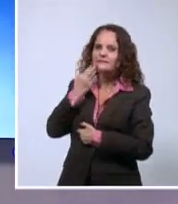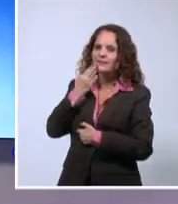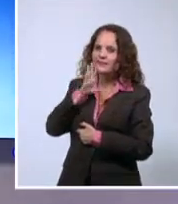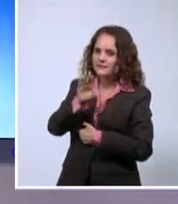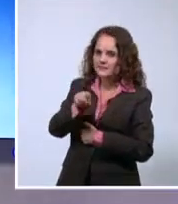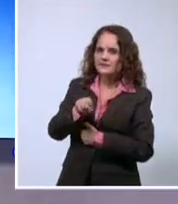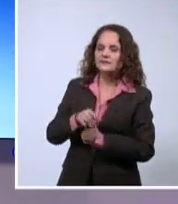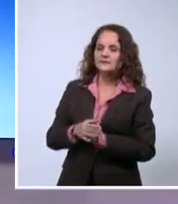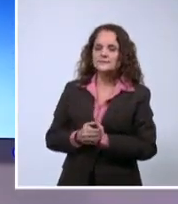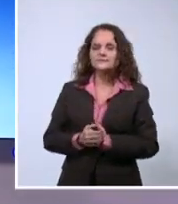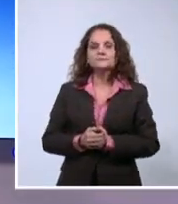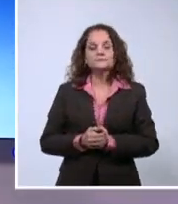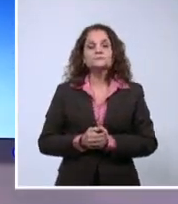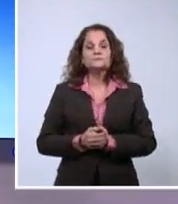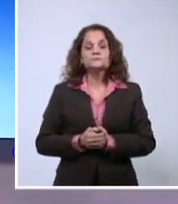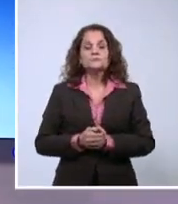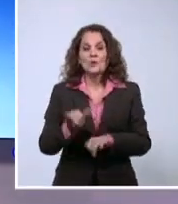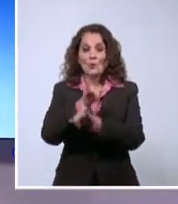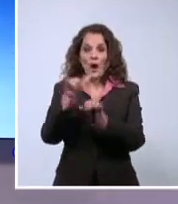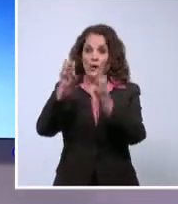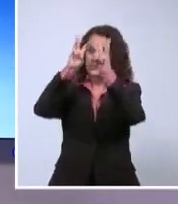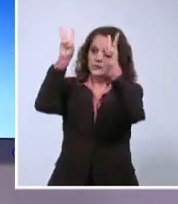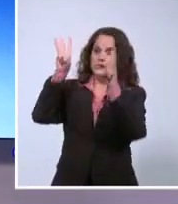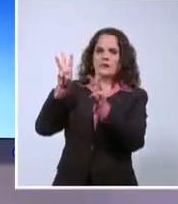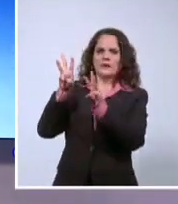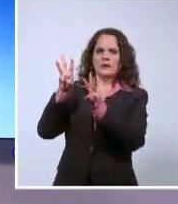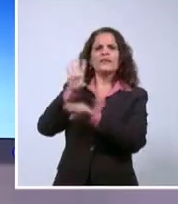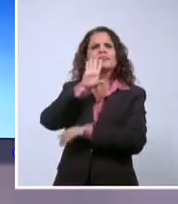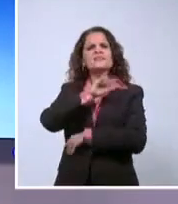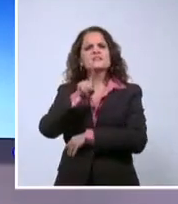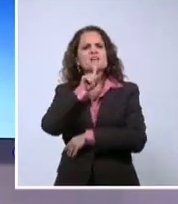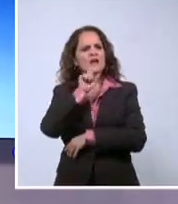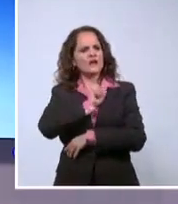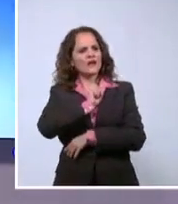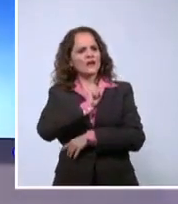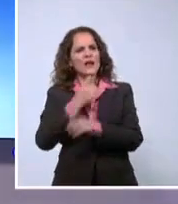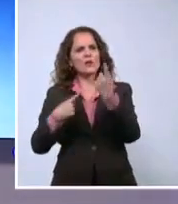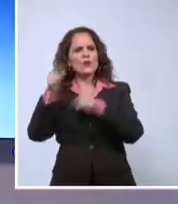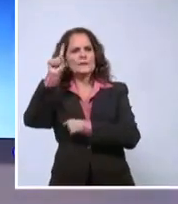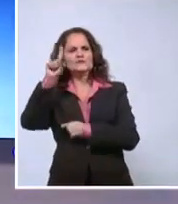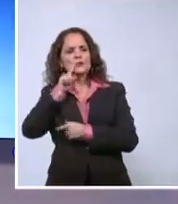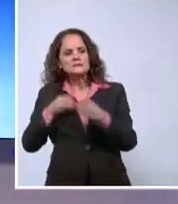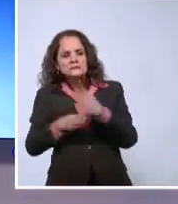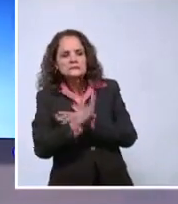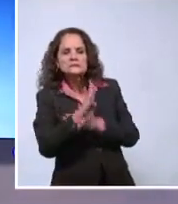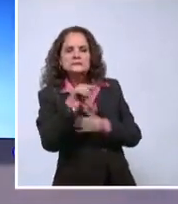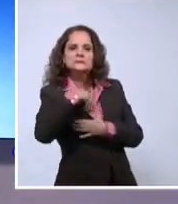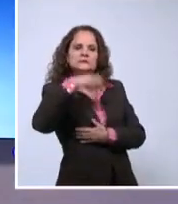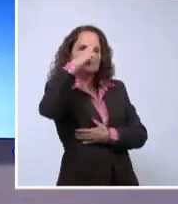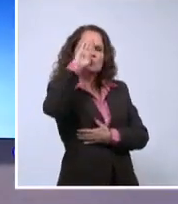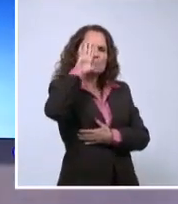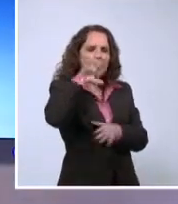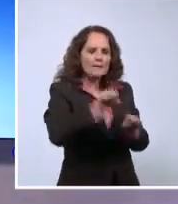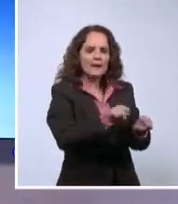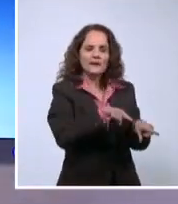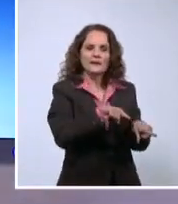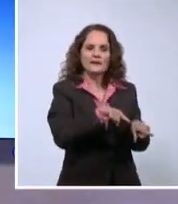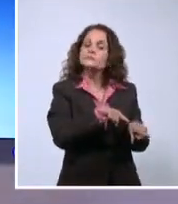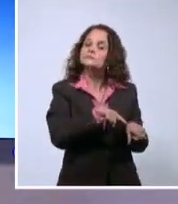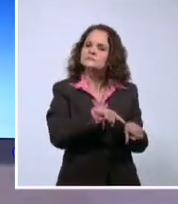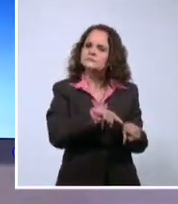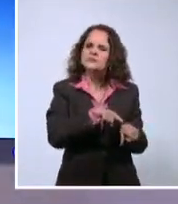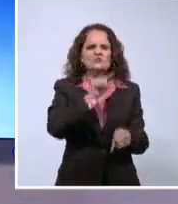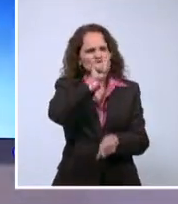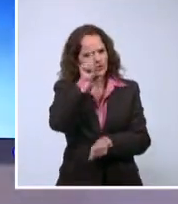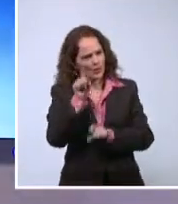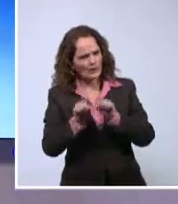se ha pedido una invasión a Cuba a través de redes sociales. Vuelvo a la misma idea del inicio. ¿Cuida su intimidad, su honor, quien incita